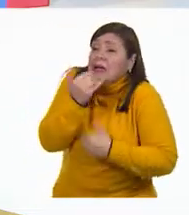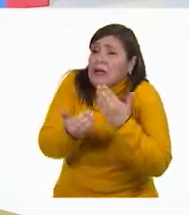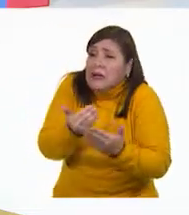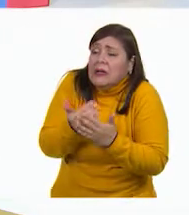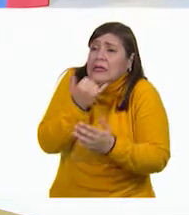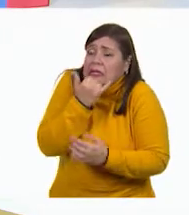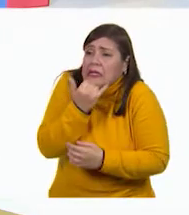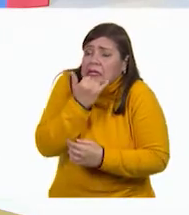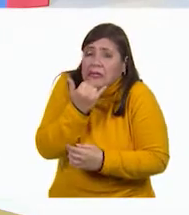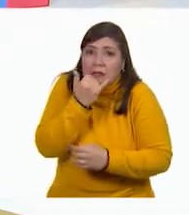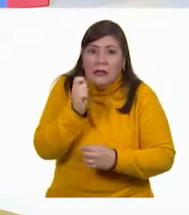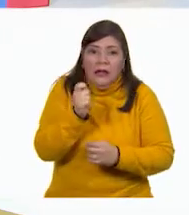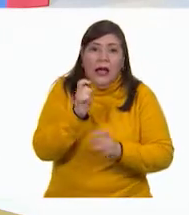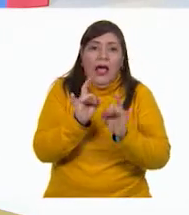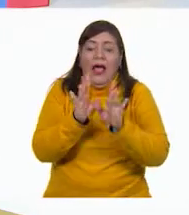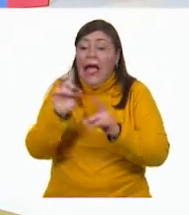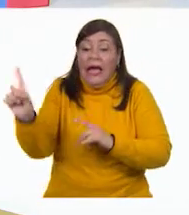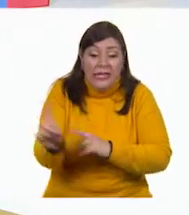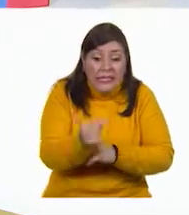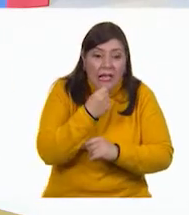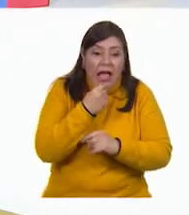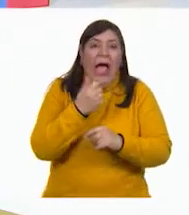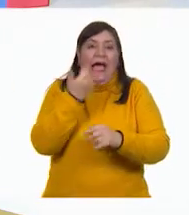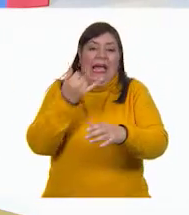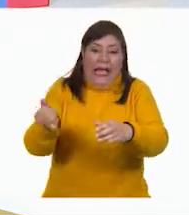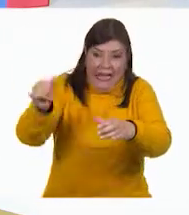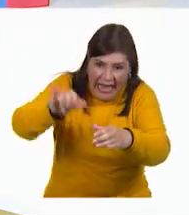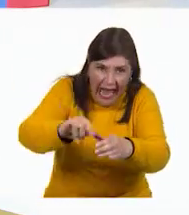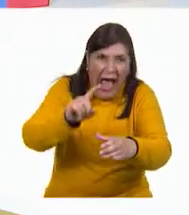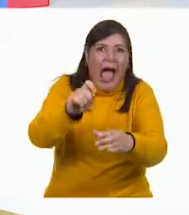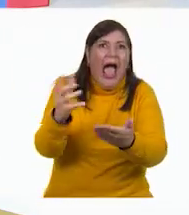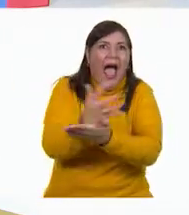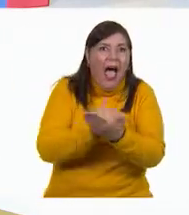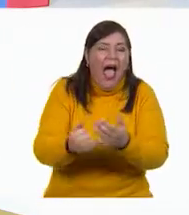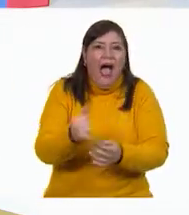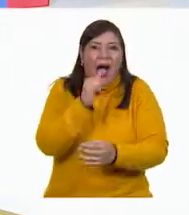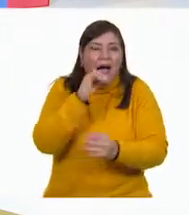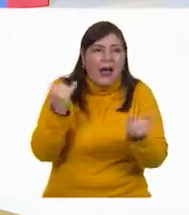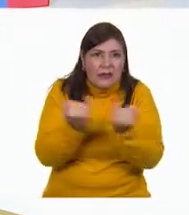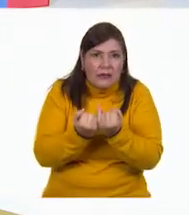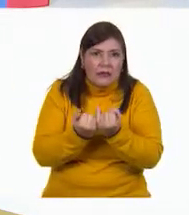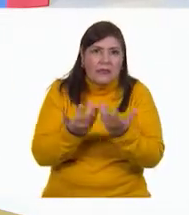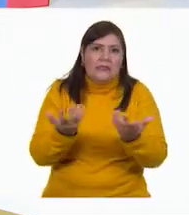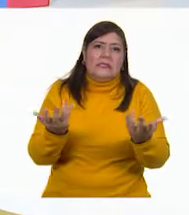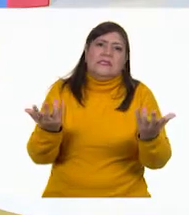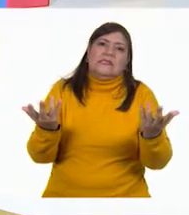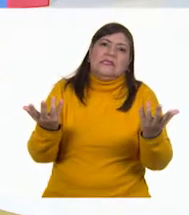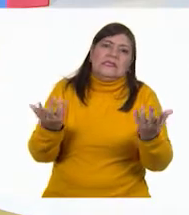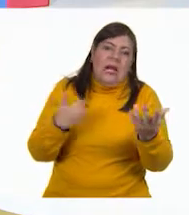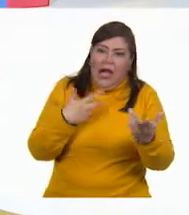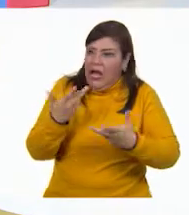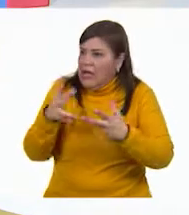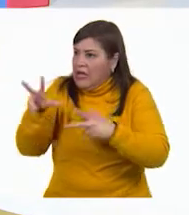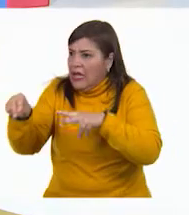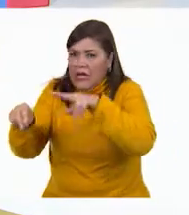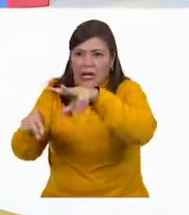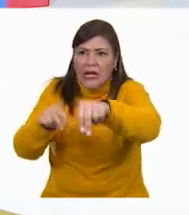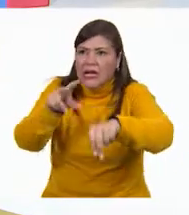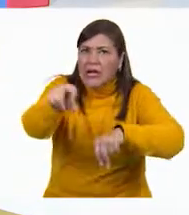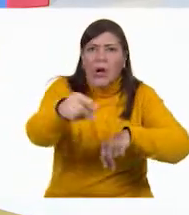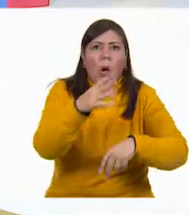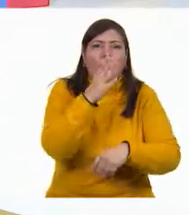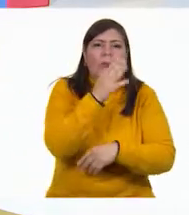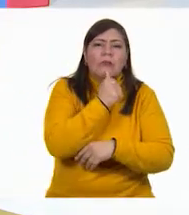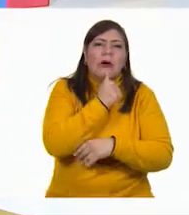hacer, pero en ese momento un niño ya se había acercado y también se estaba sirviendo aquella agua. Y él no pudo hacer nada cuando la